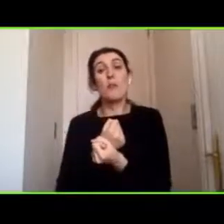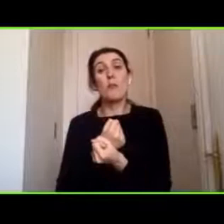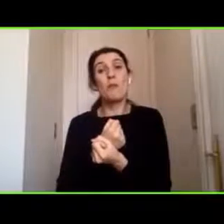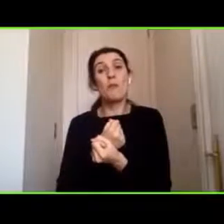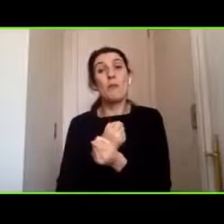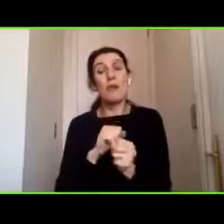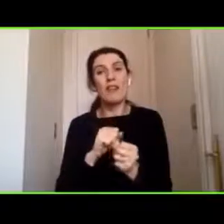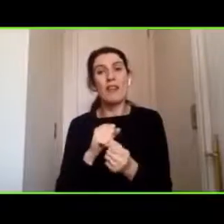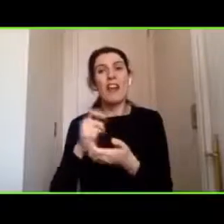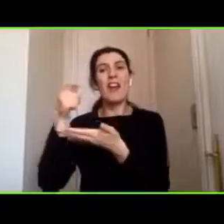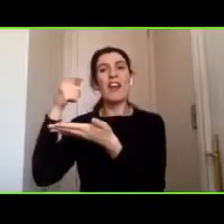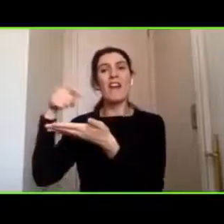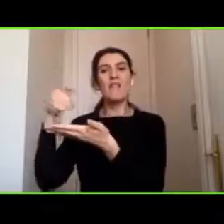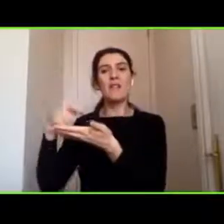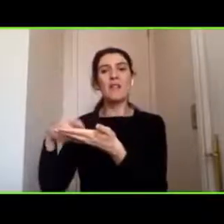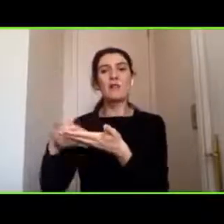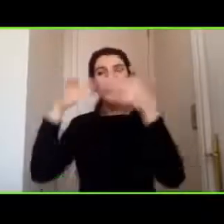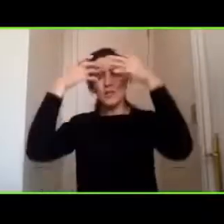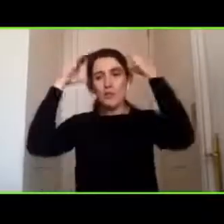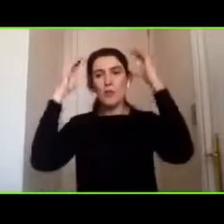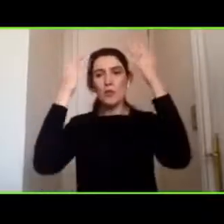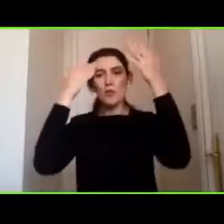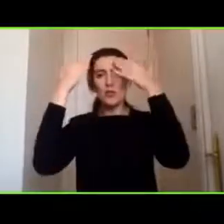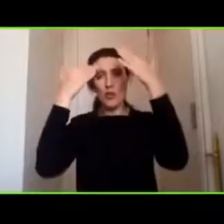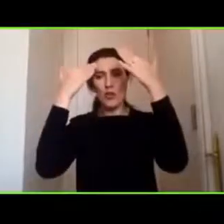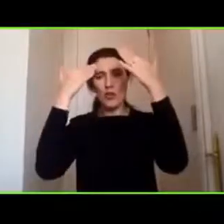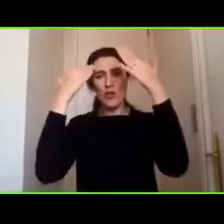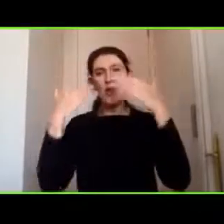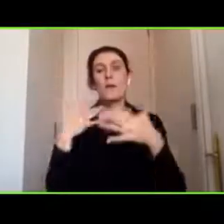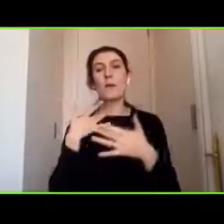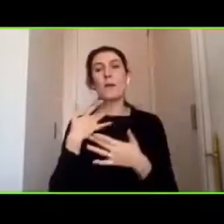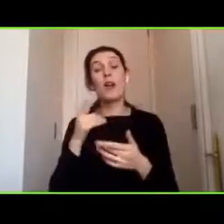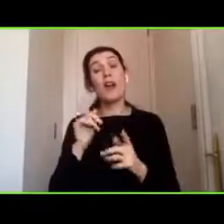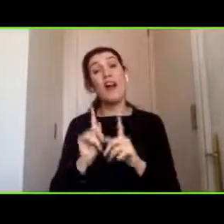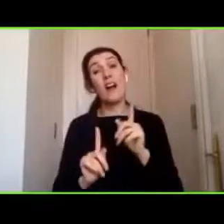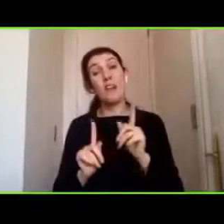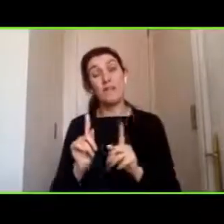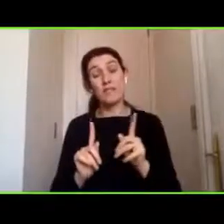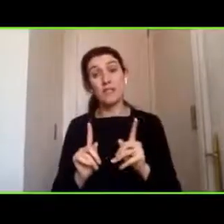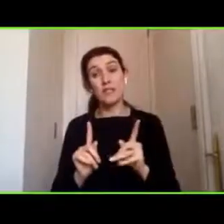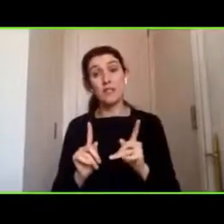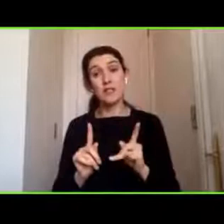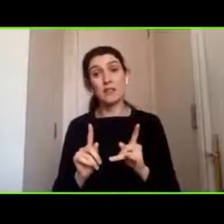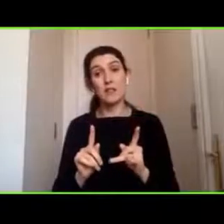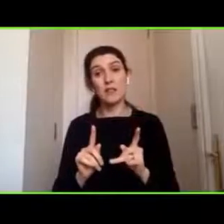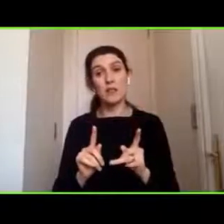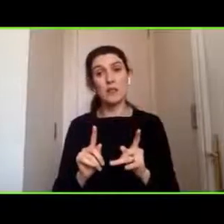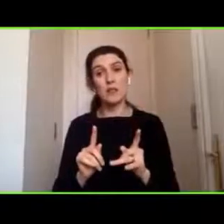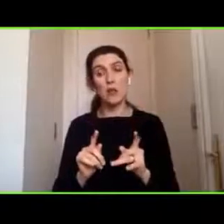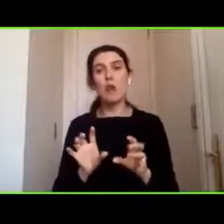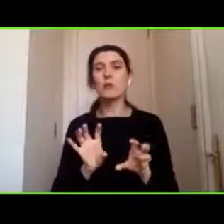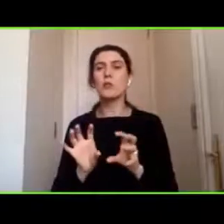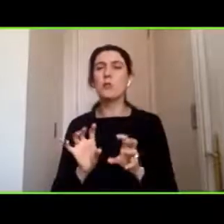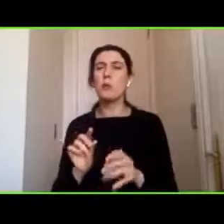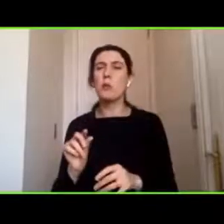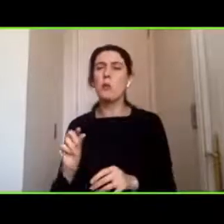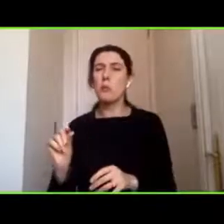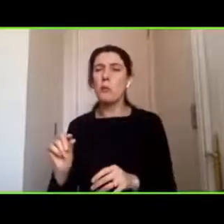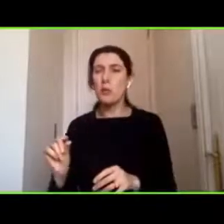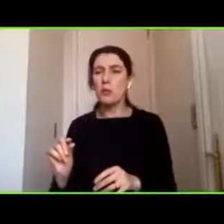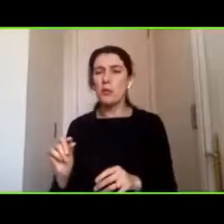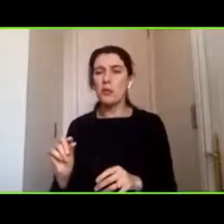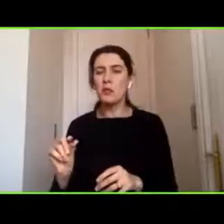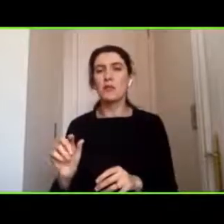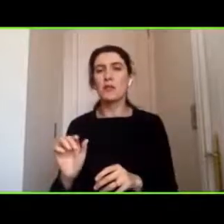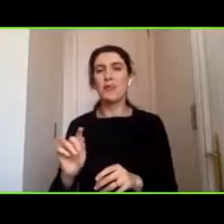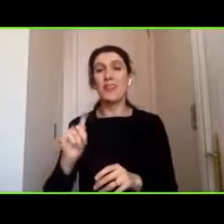evaluaciones neuropsicológicas porque a veces son cosas muy mínimas. Si el TEC es